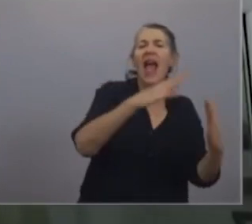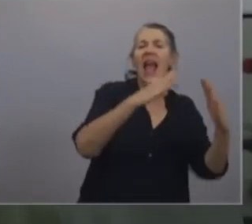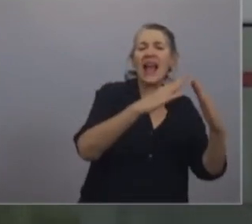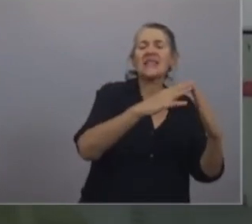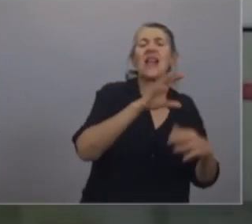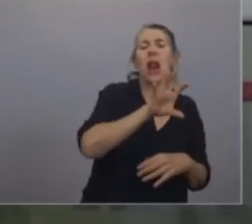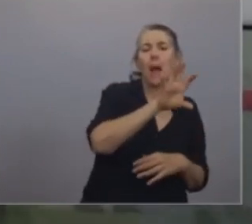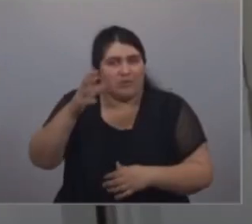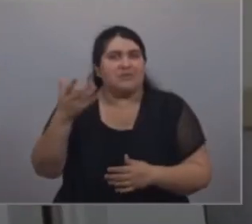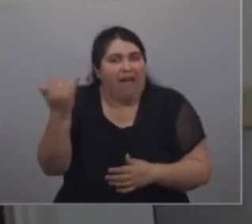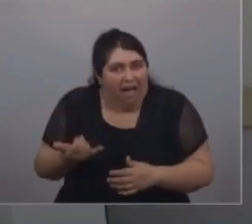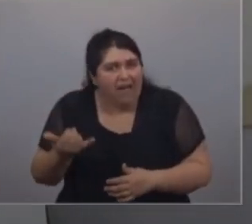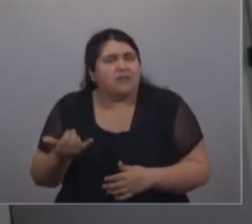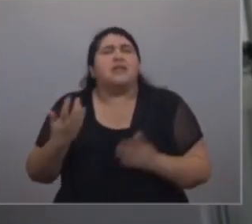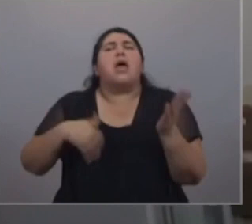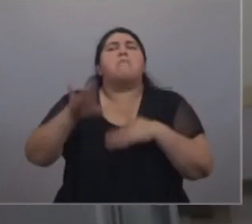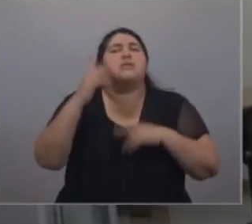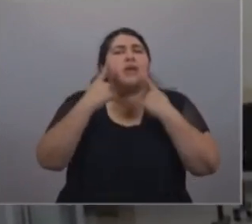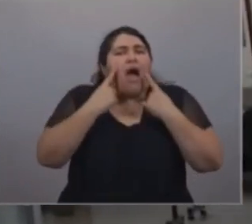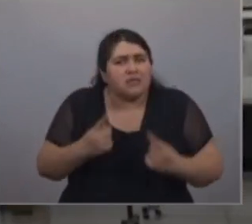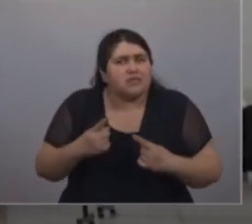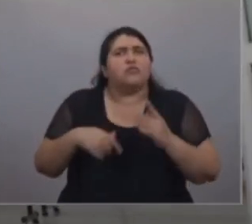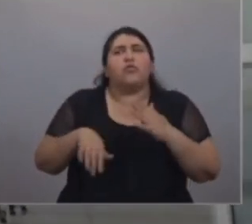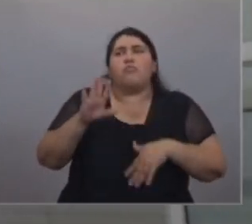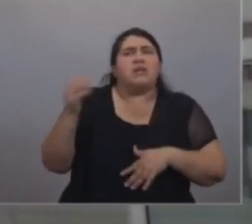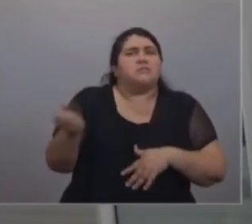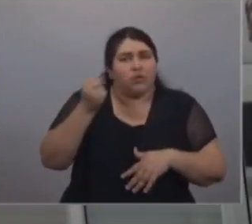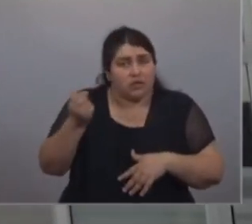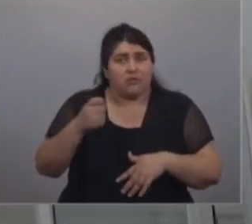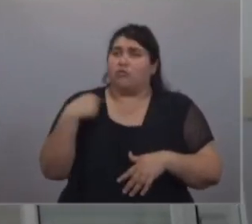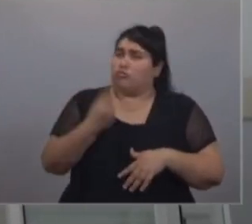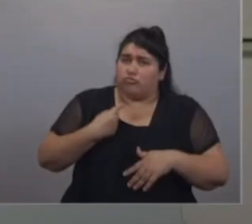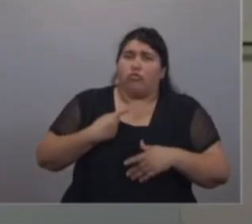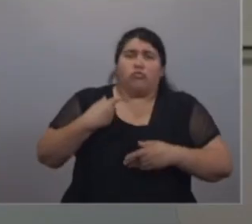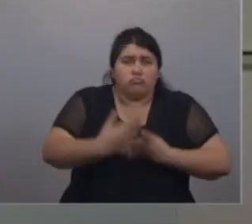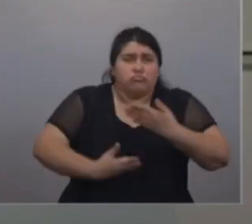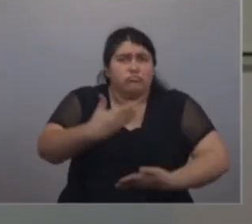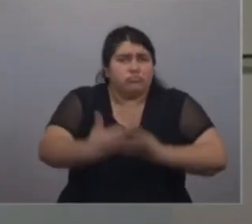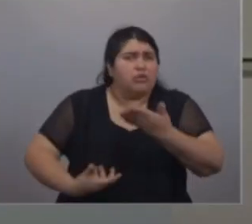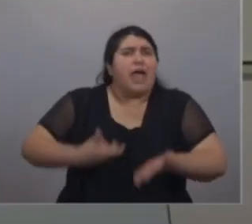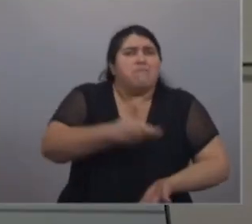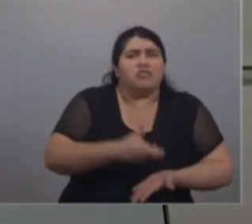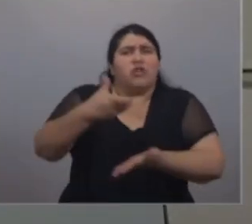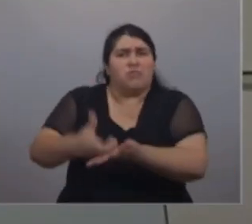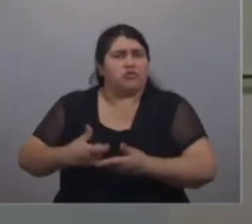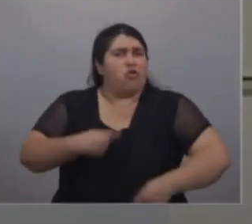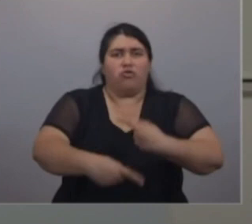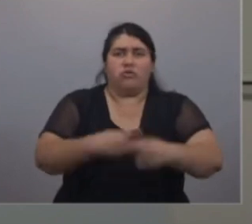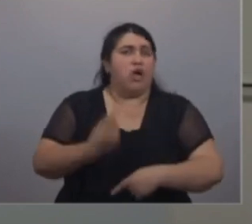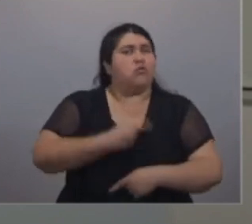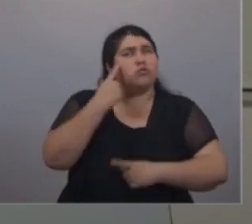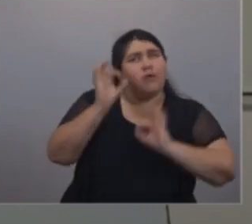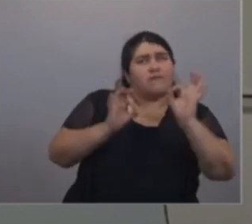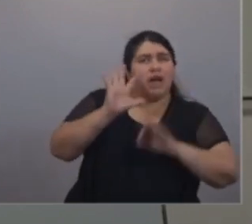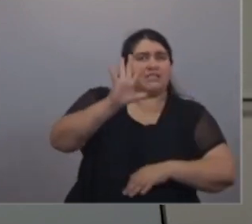necesitar, y lo van a tener, sepan que es una ocasión mucho más feliz porque no ocurre solamente en este lugar de la